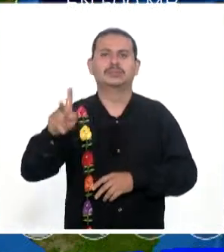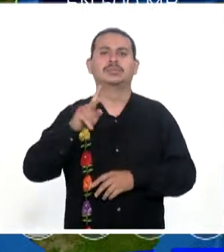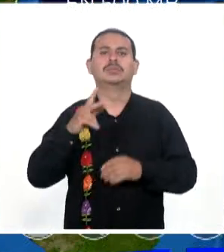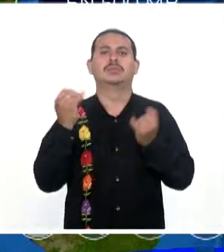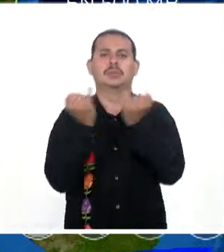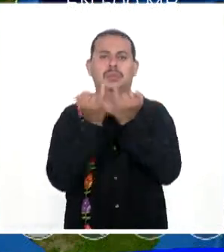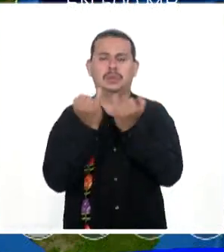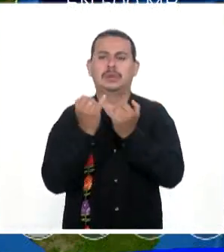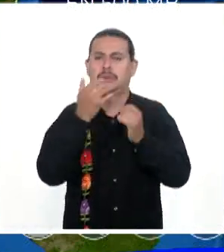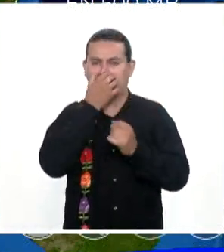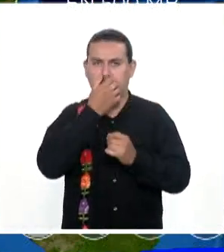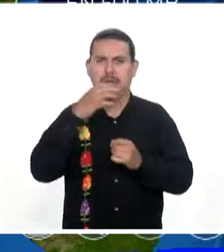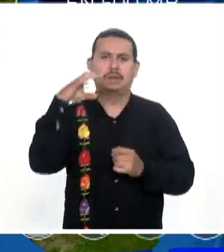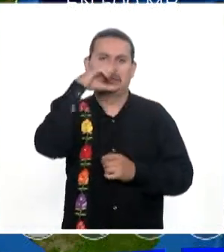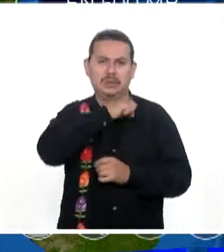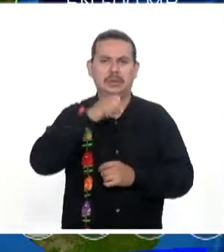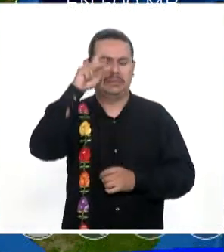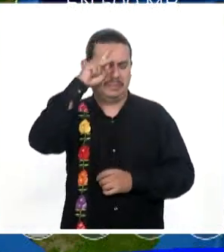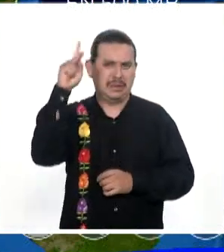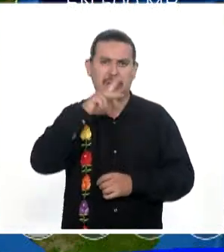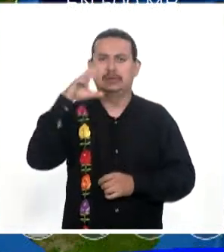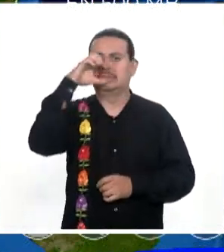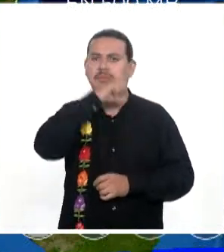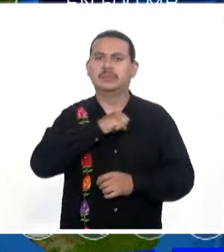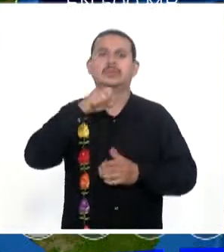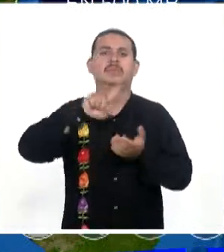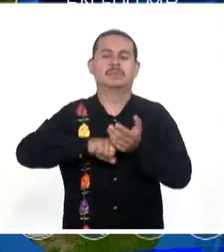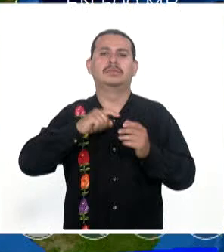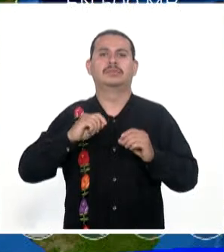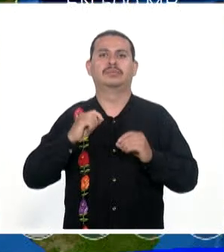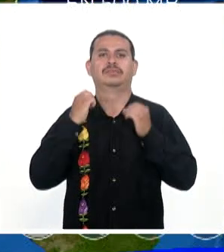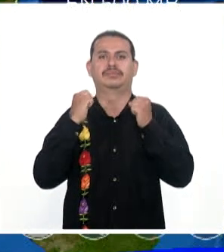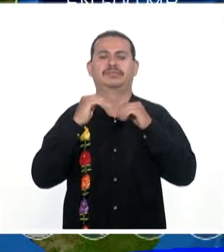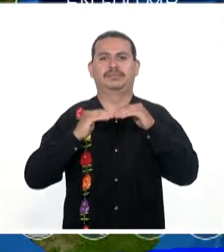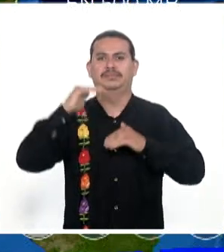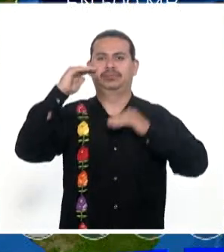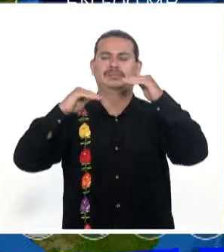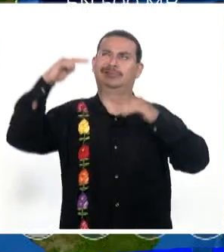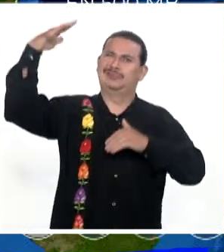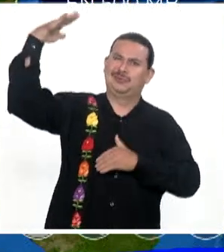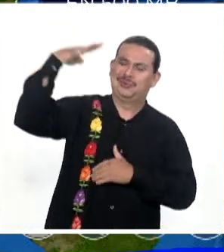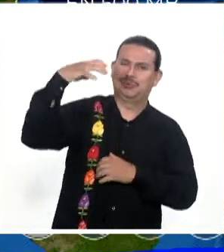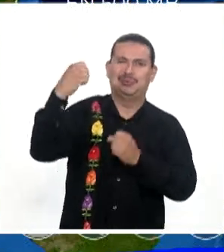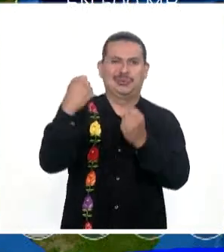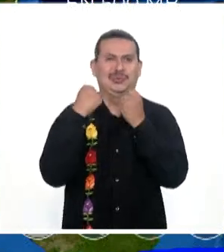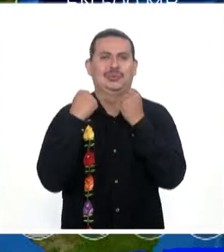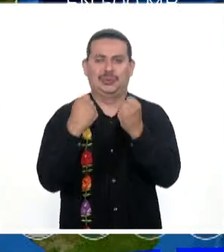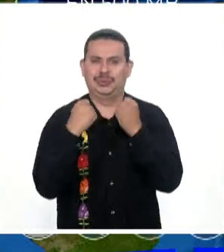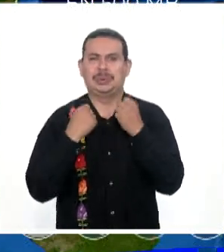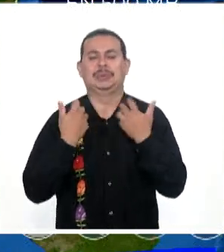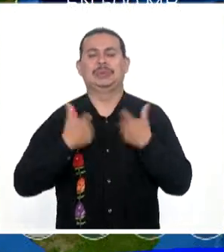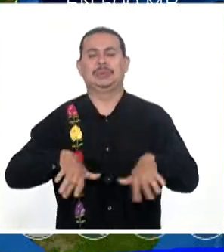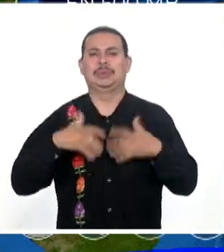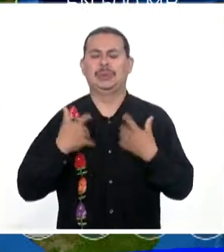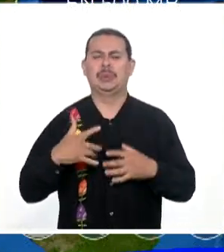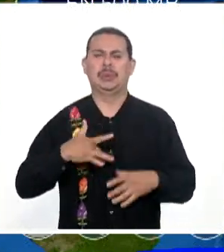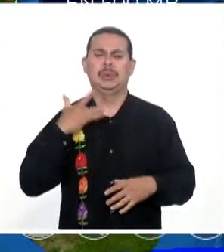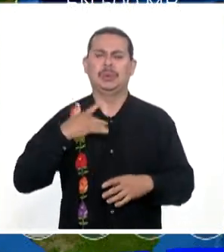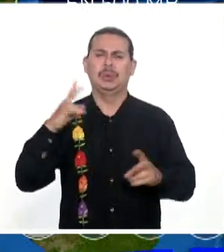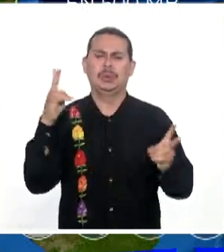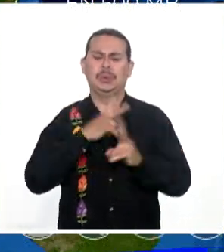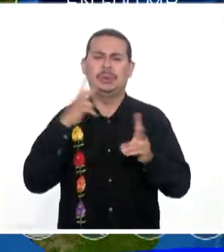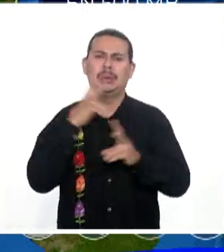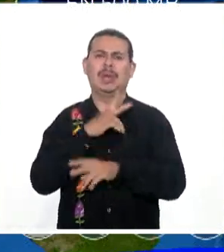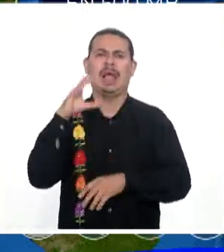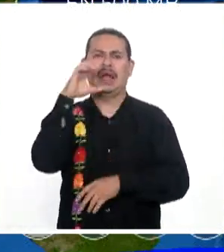vientos Así como Ambiente caluroso A muy caluroso Con altos niveles De radiación solar Y sensación De